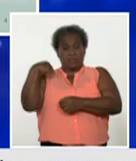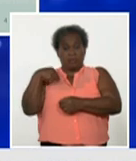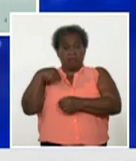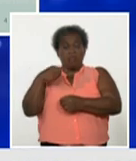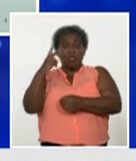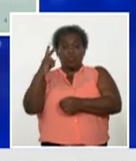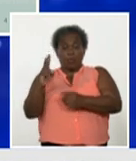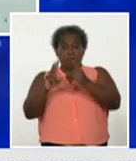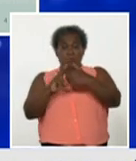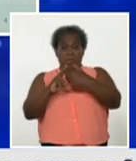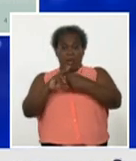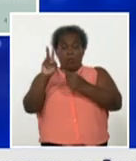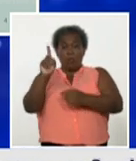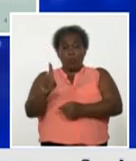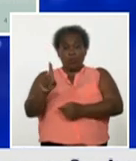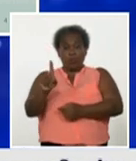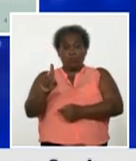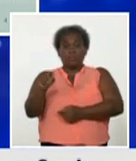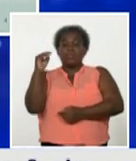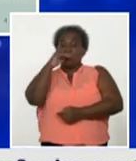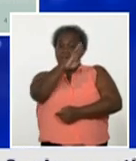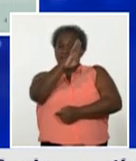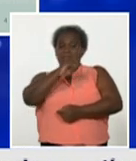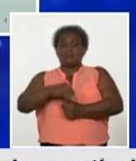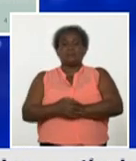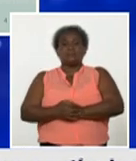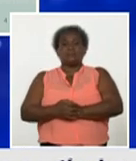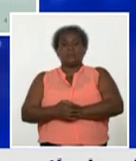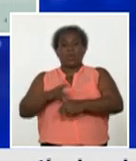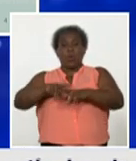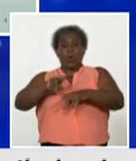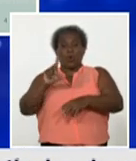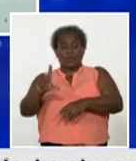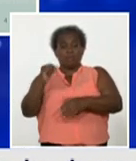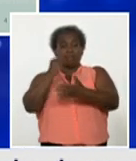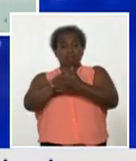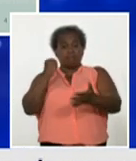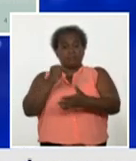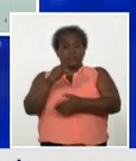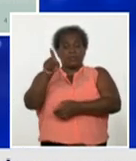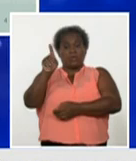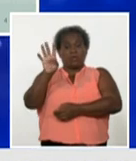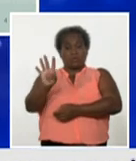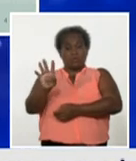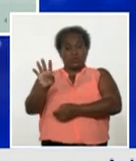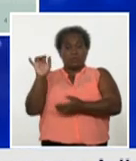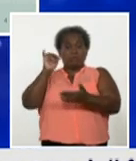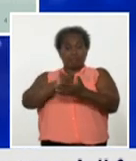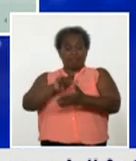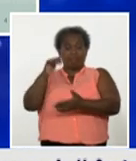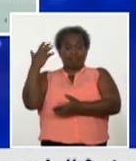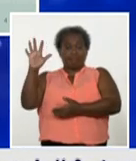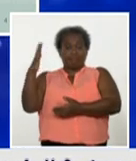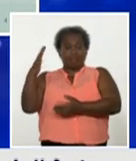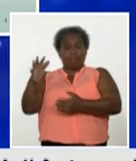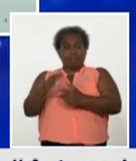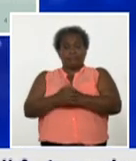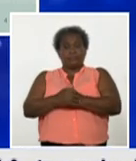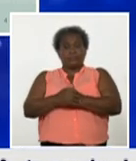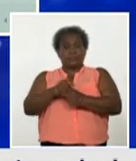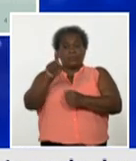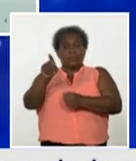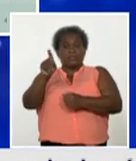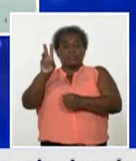de Guisa con igual característica. Holguín confirma catorce casos importados tres en el